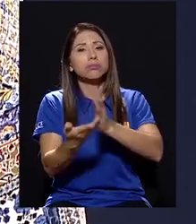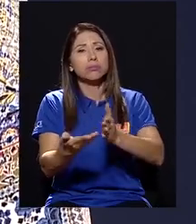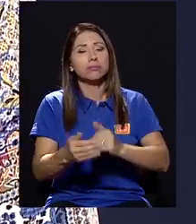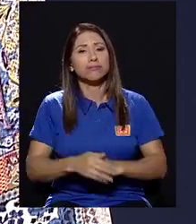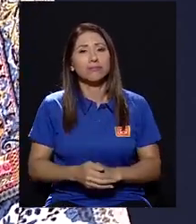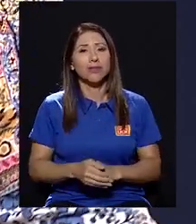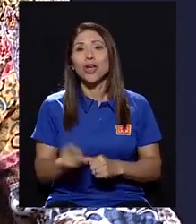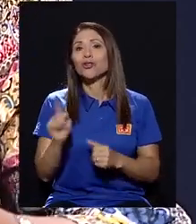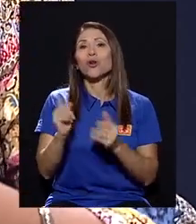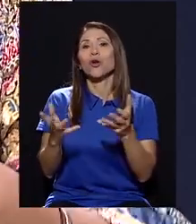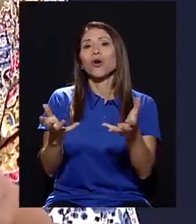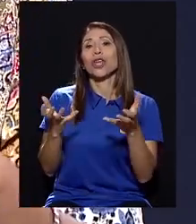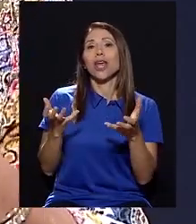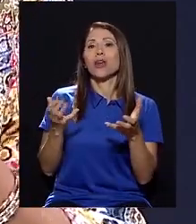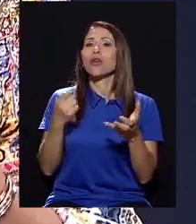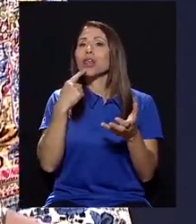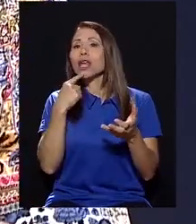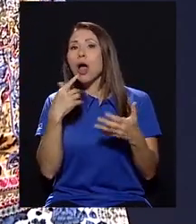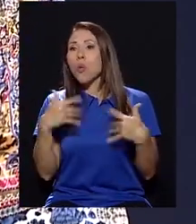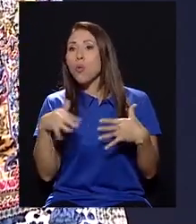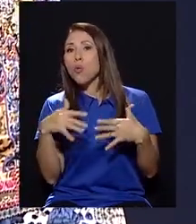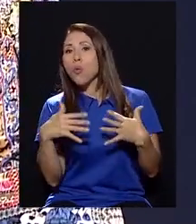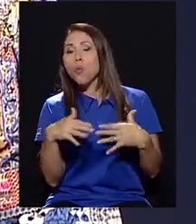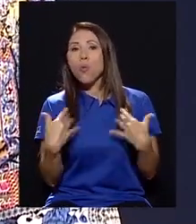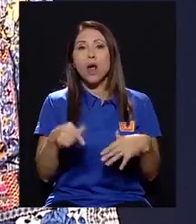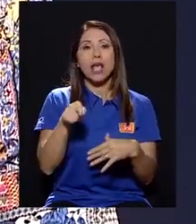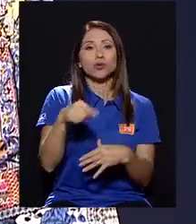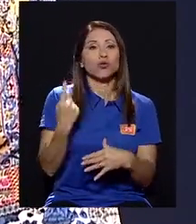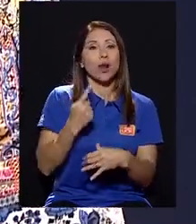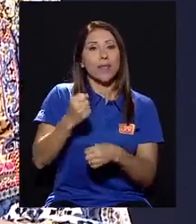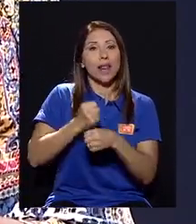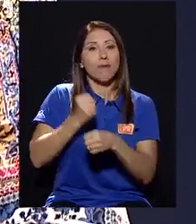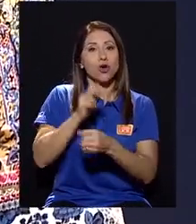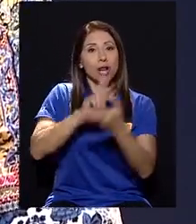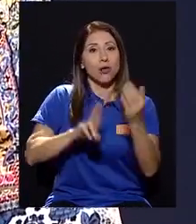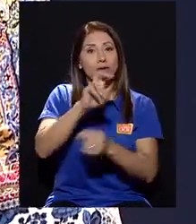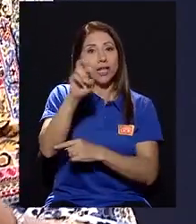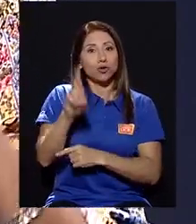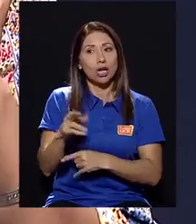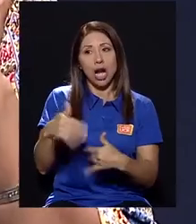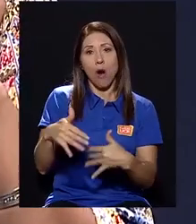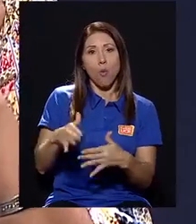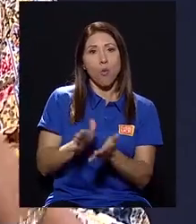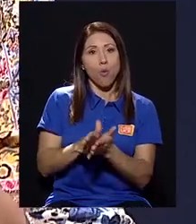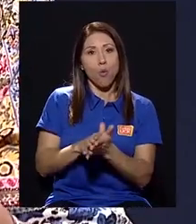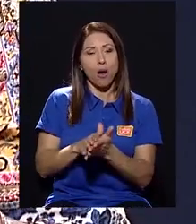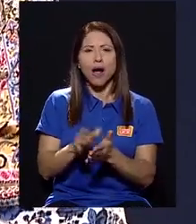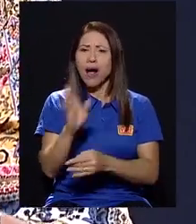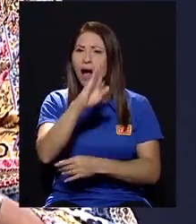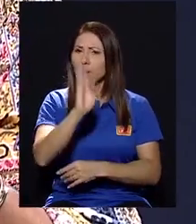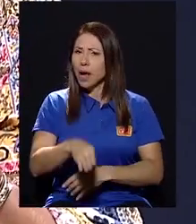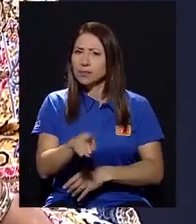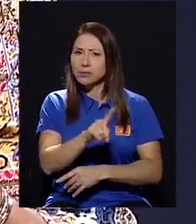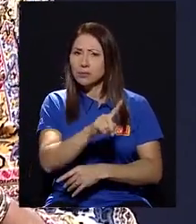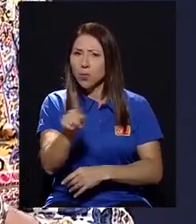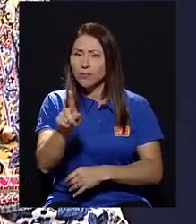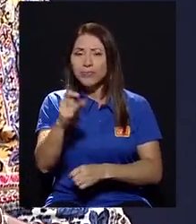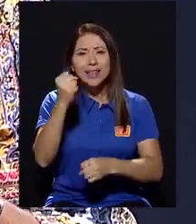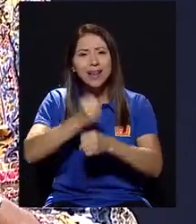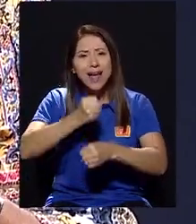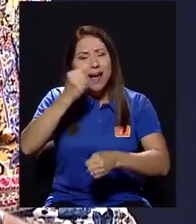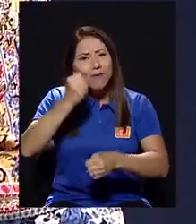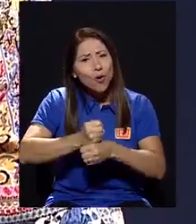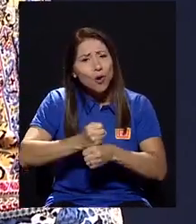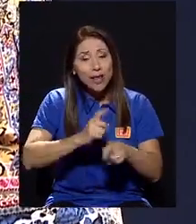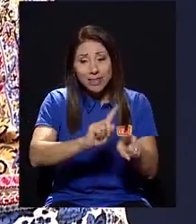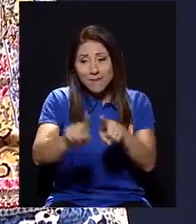no quiero echar como las flores de que esto ha sido una labor solo a la Universidad de Costa Rica, jamás. Ha sido una labor de una visión